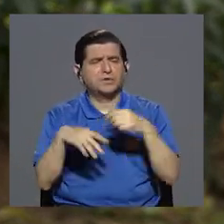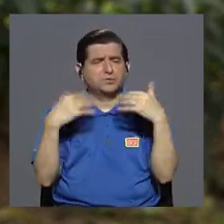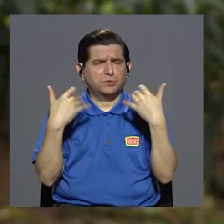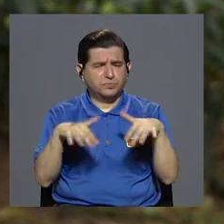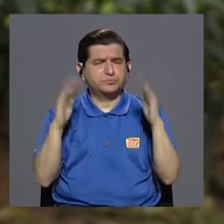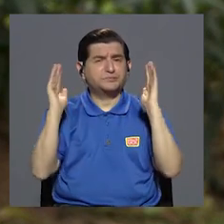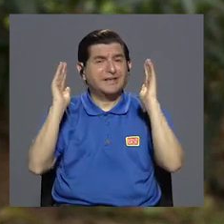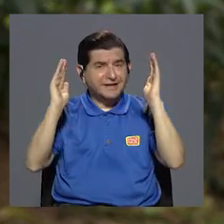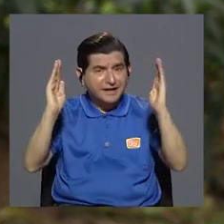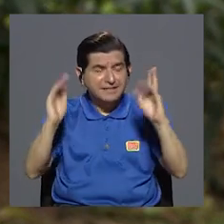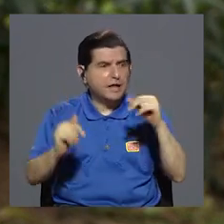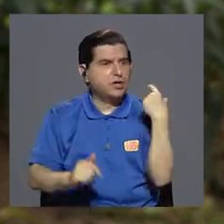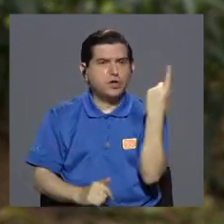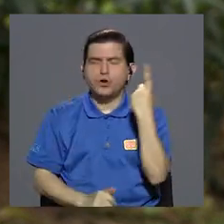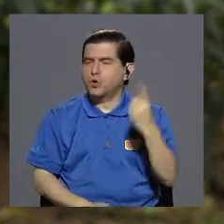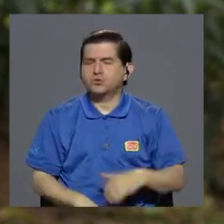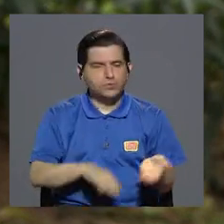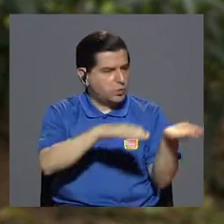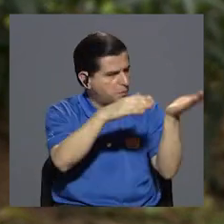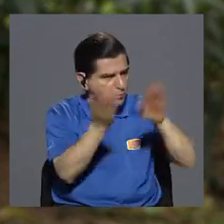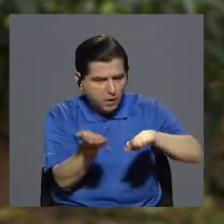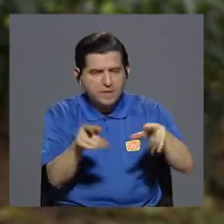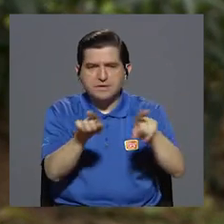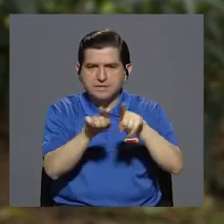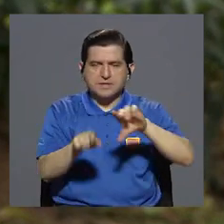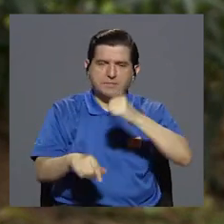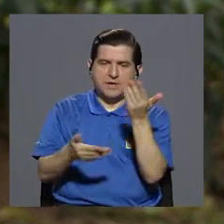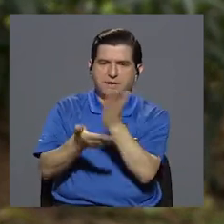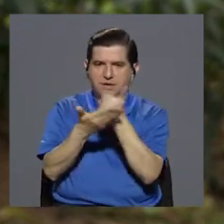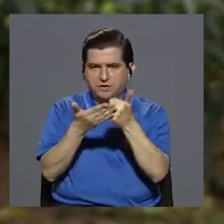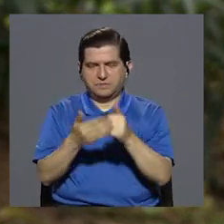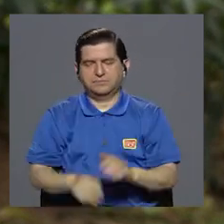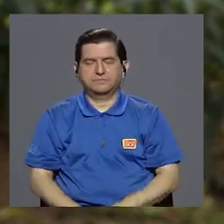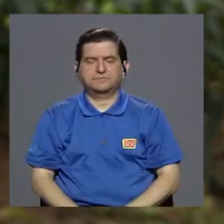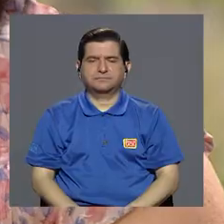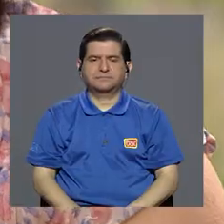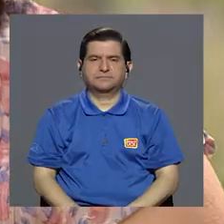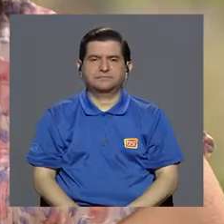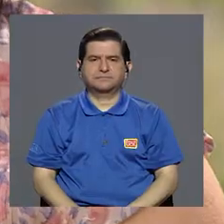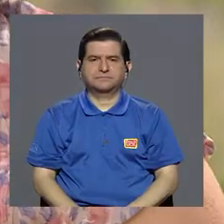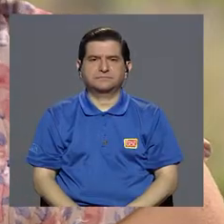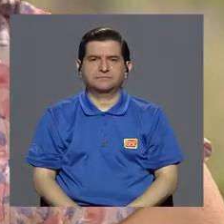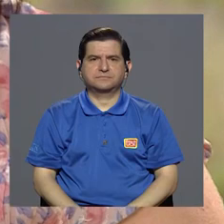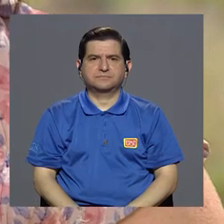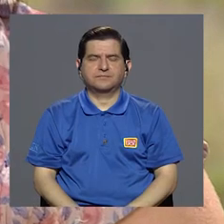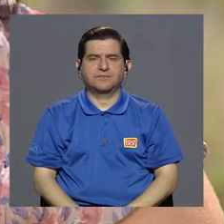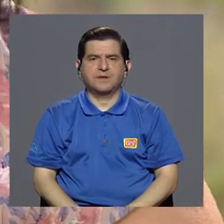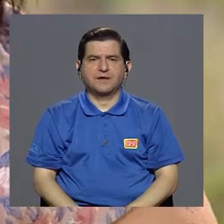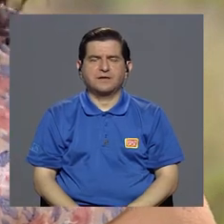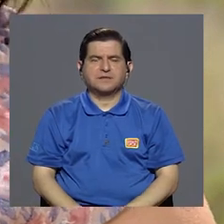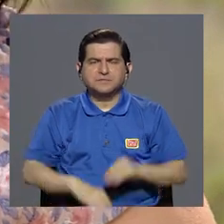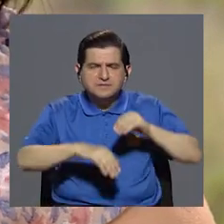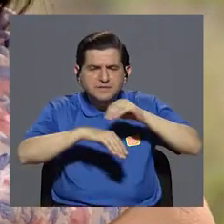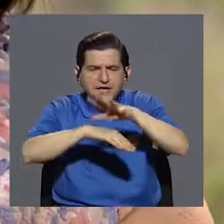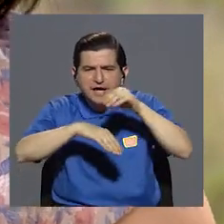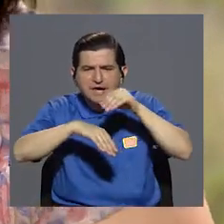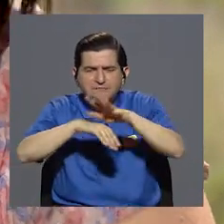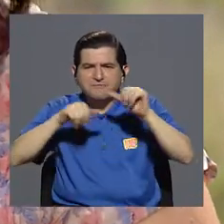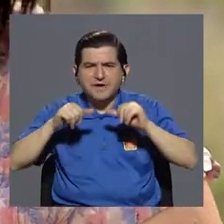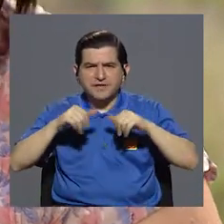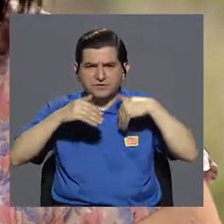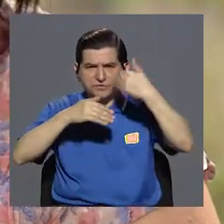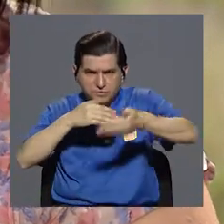muy grande, no solo en términos de mortalidad, sino en esto otro que estamos hablando. Cuando quedan secuelas,